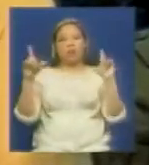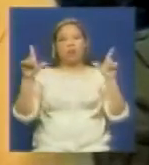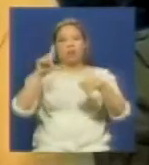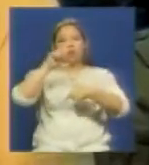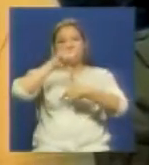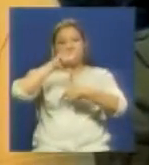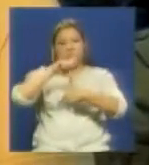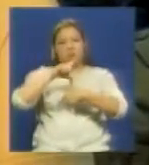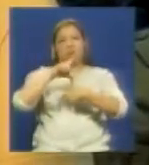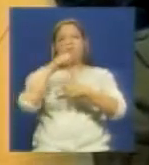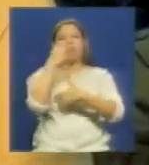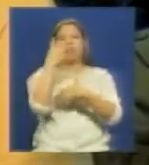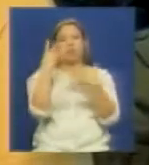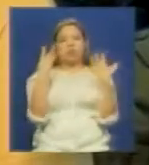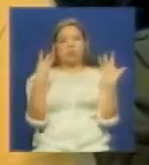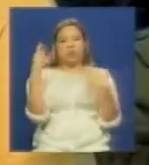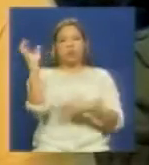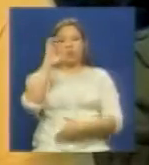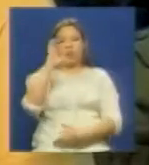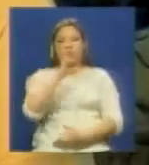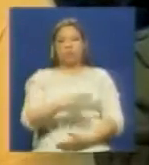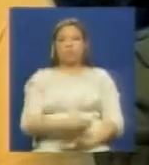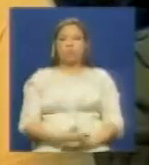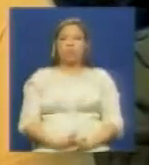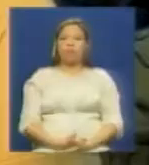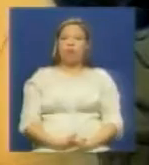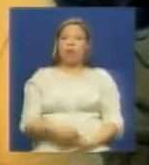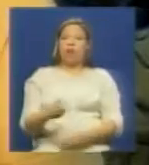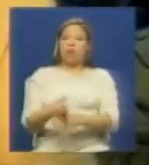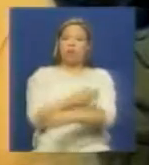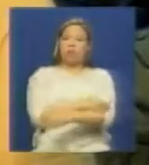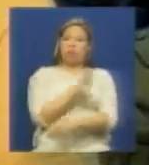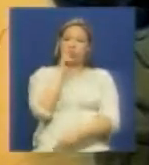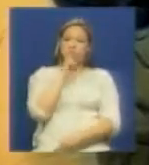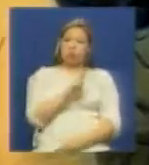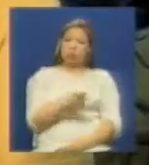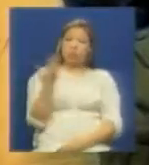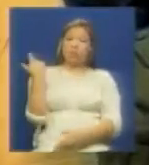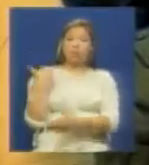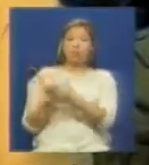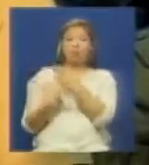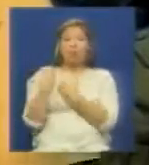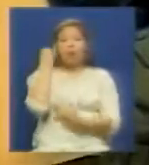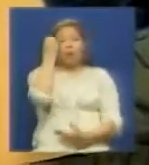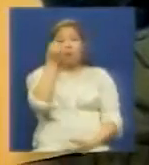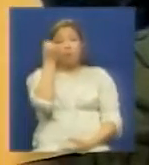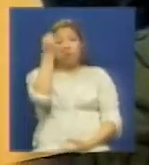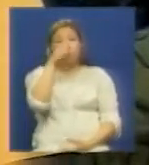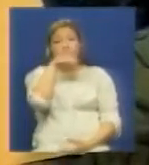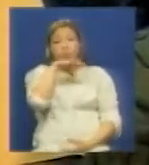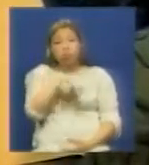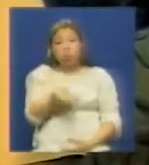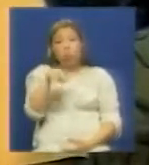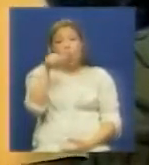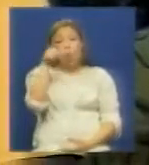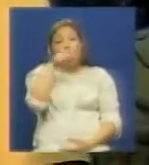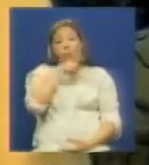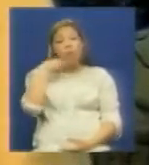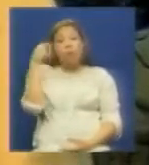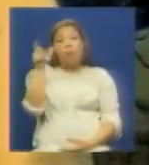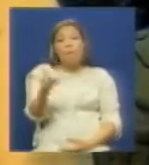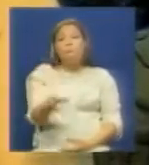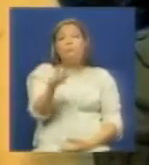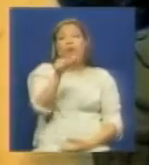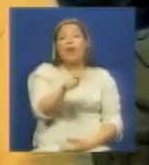yo creo que antes de darte esta respuesta deberíamos hacer una reseña histórica de lo que son los muertos en la parroquia